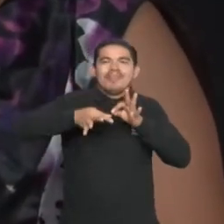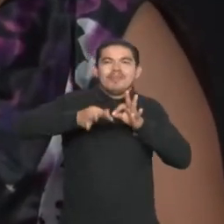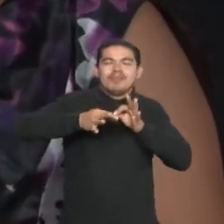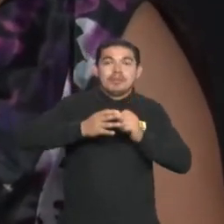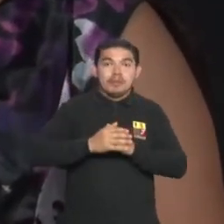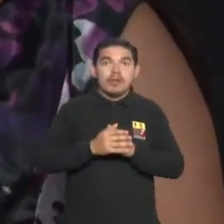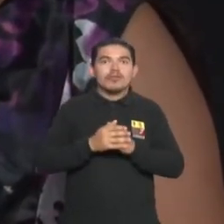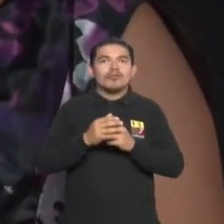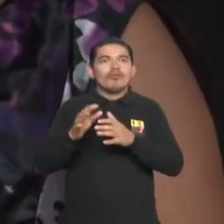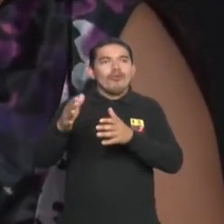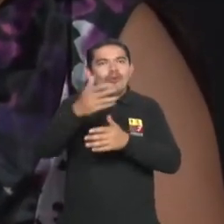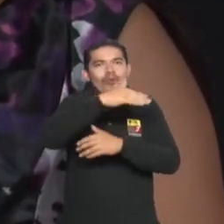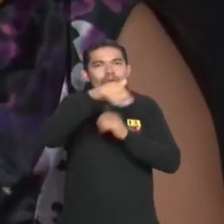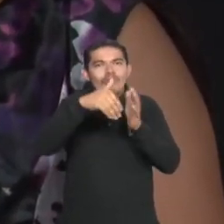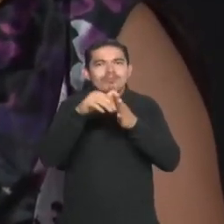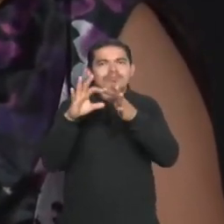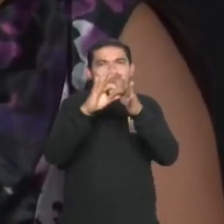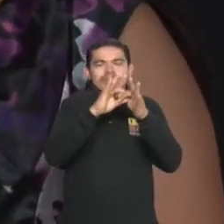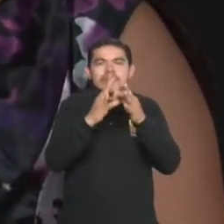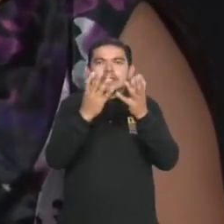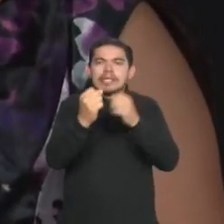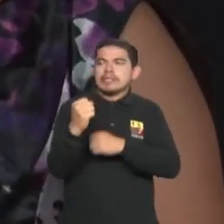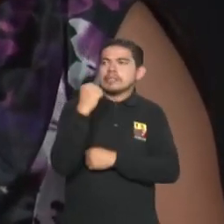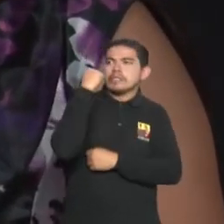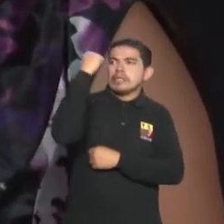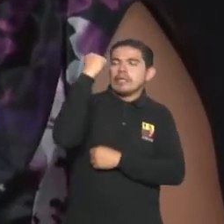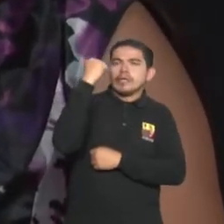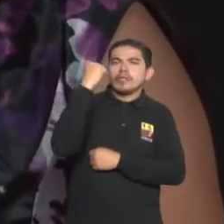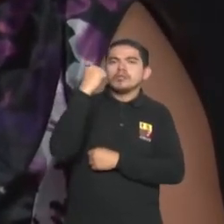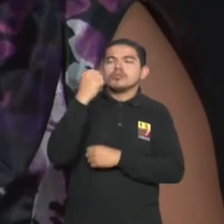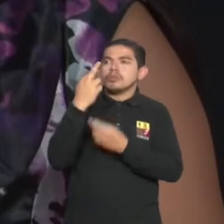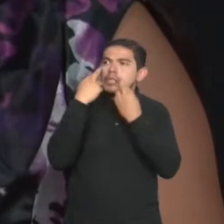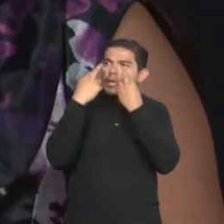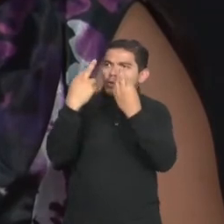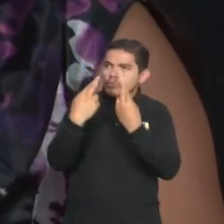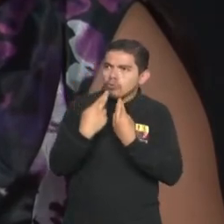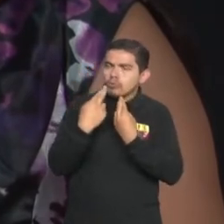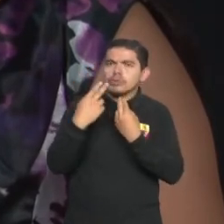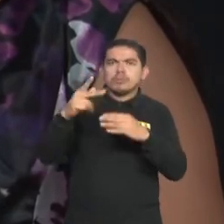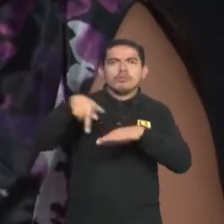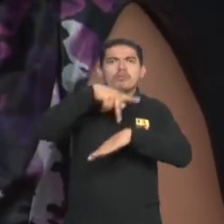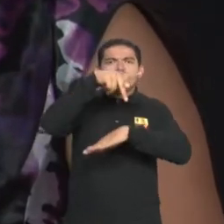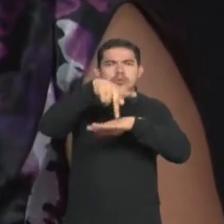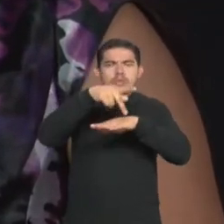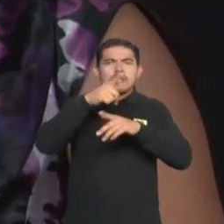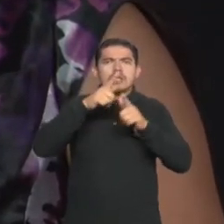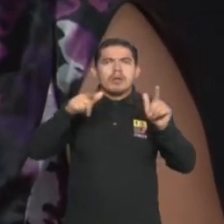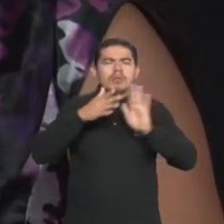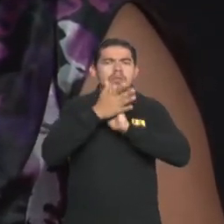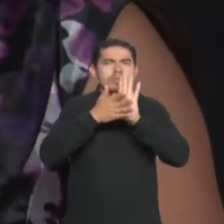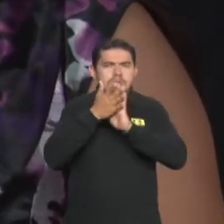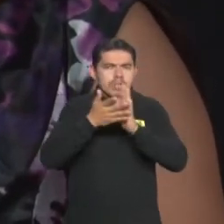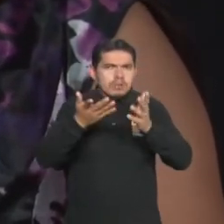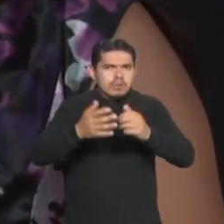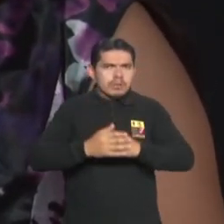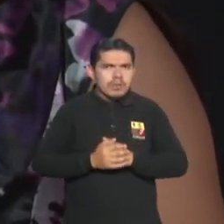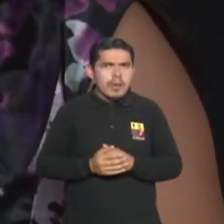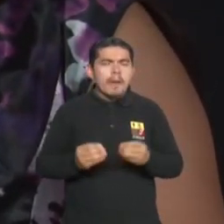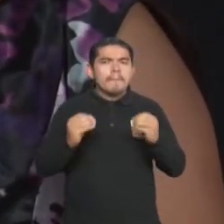unido para buscar el derecho y el reconocimiento a la profesionalización del intérprete de lengua de señas y vernos como un profesional dentro del